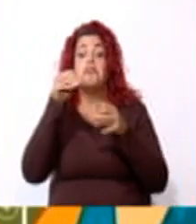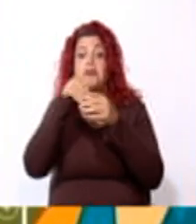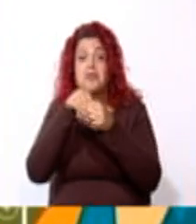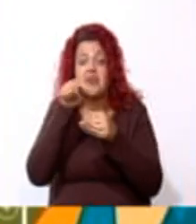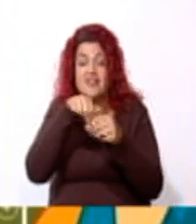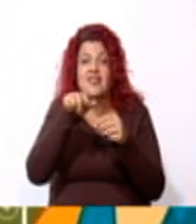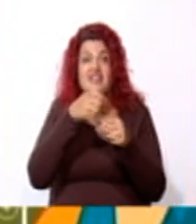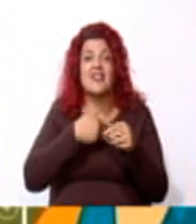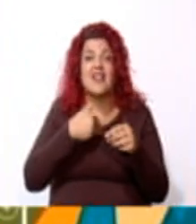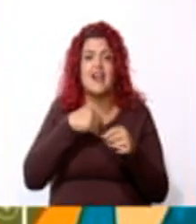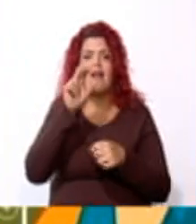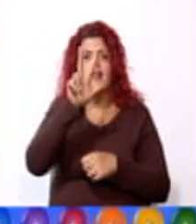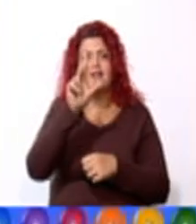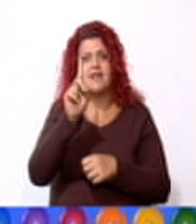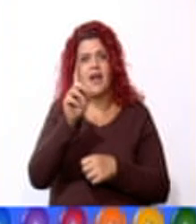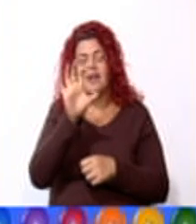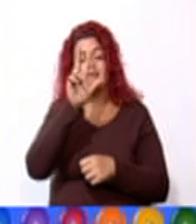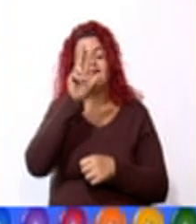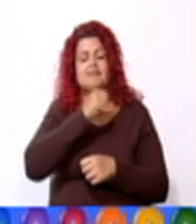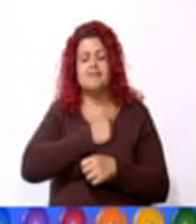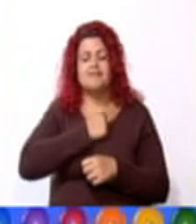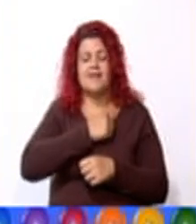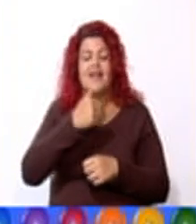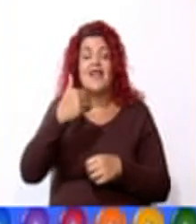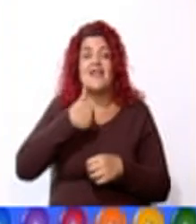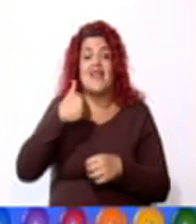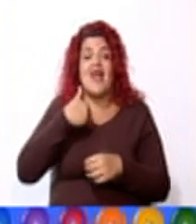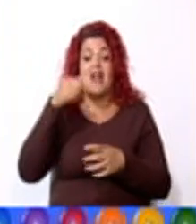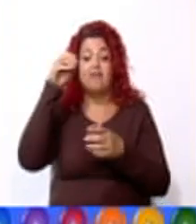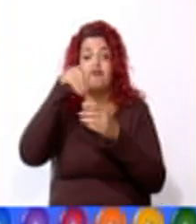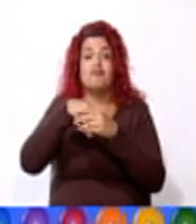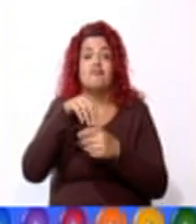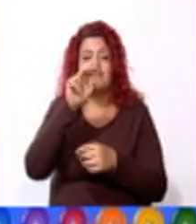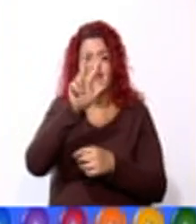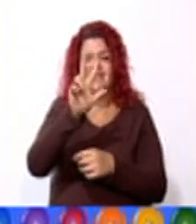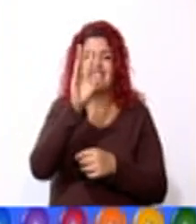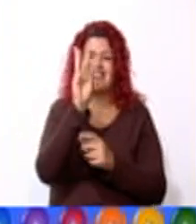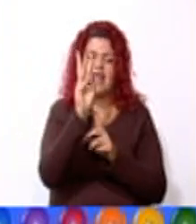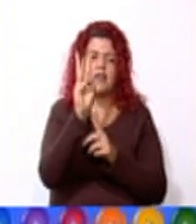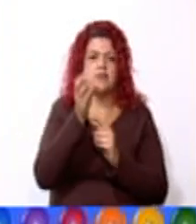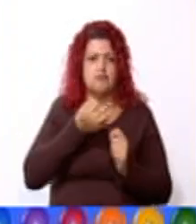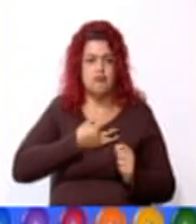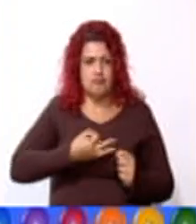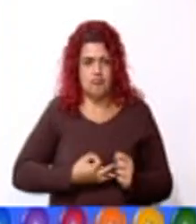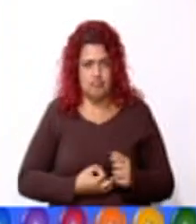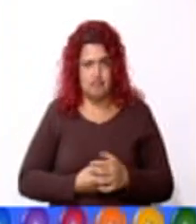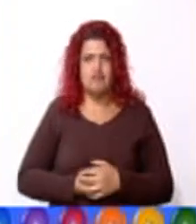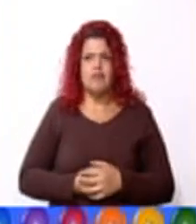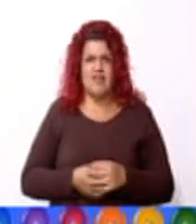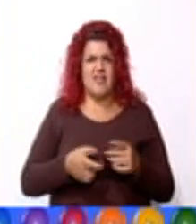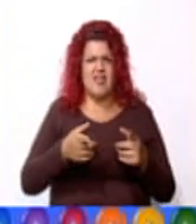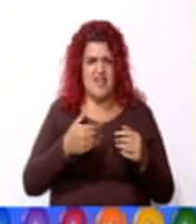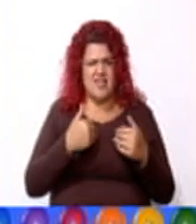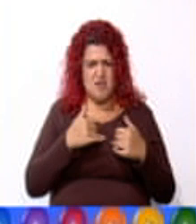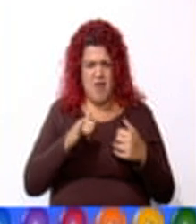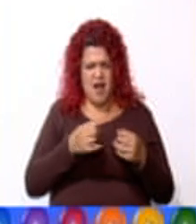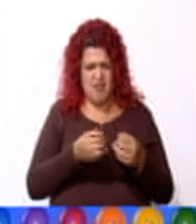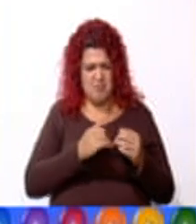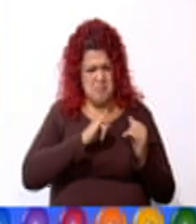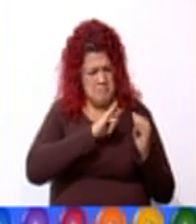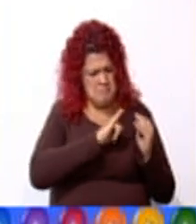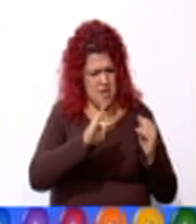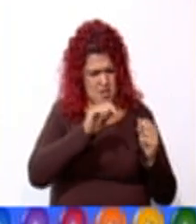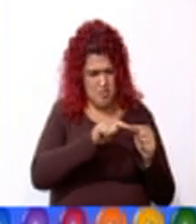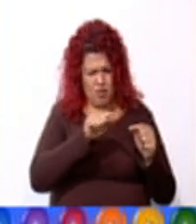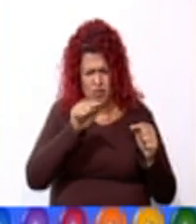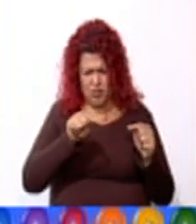Podemos afirmar entonces que todas esas figuras tienen la misma superficie ya que están formadas por los mismos